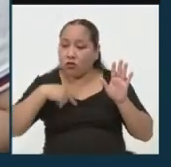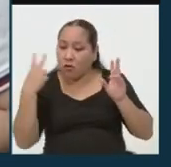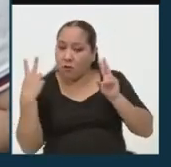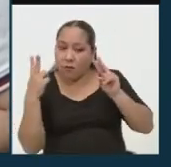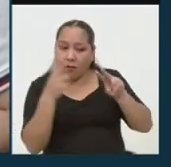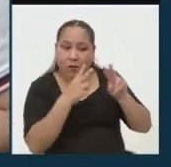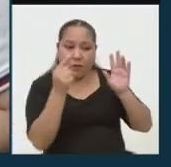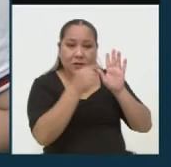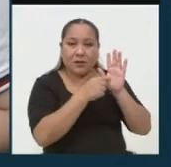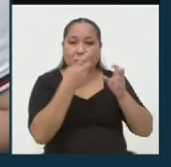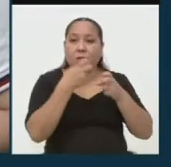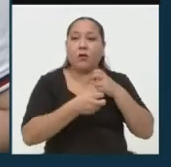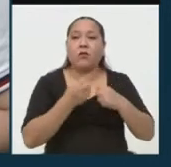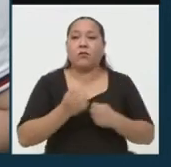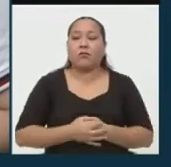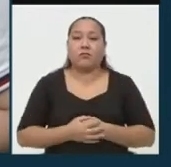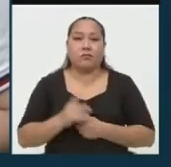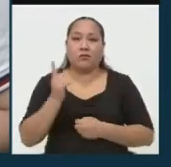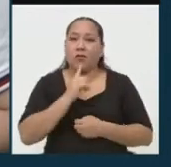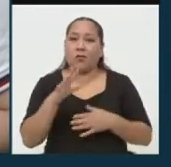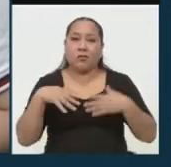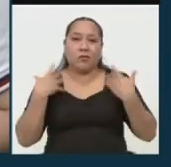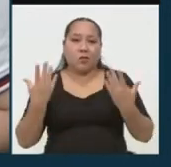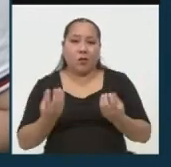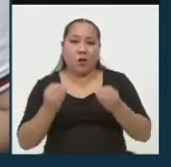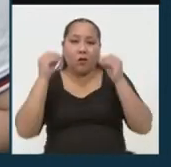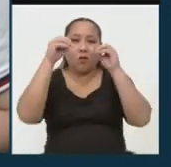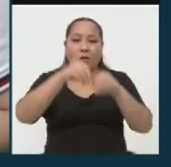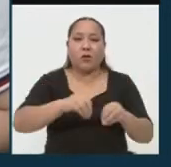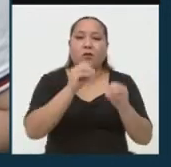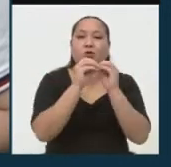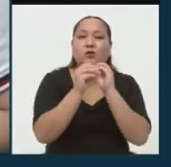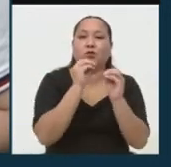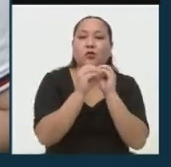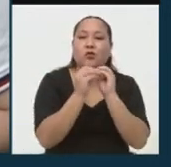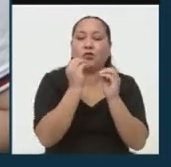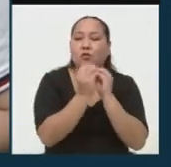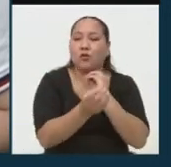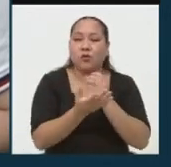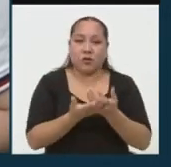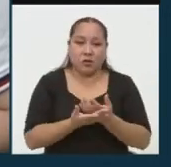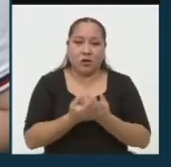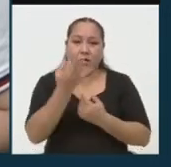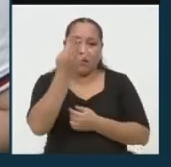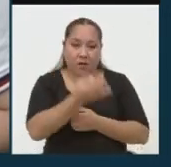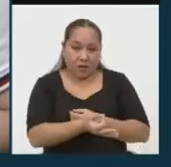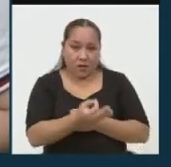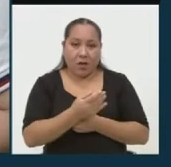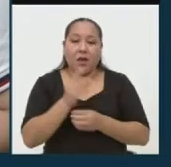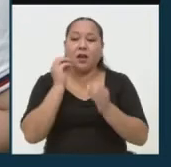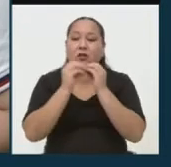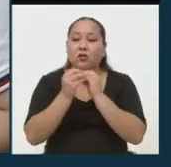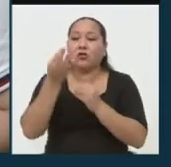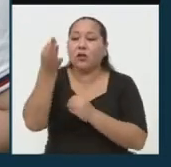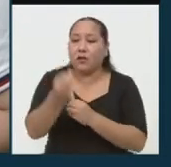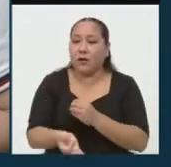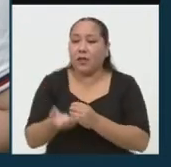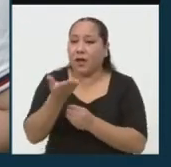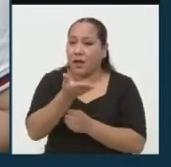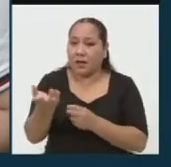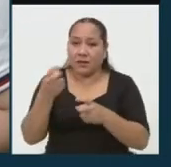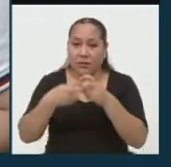desde ese ángulo, obviamente no vamos a proponer salidas trascendentes y que resuelvan realmente el problema.